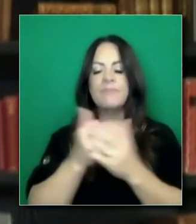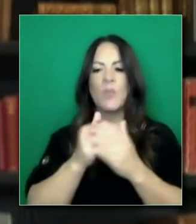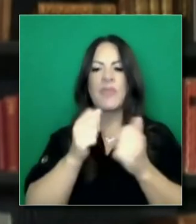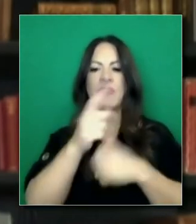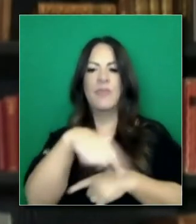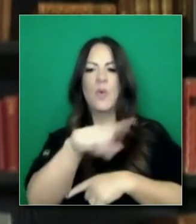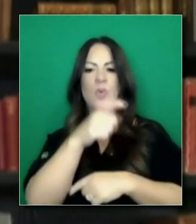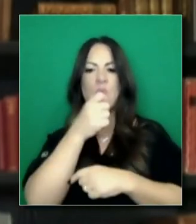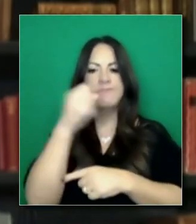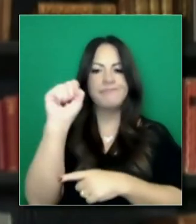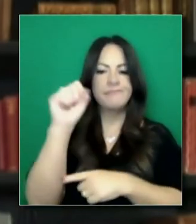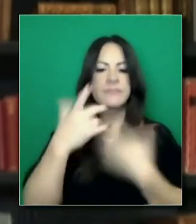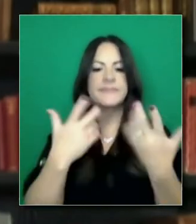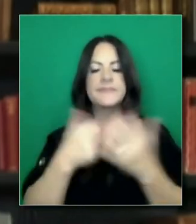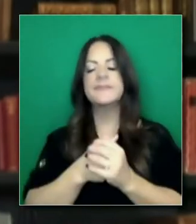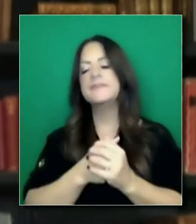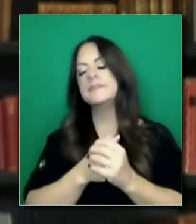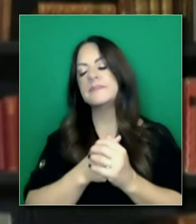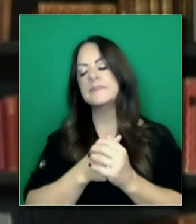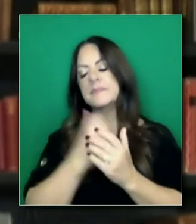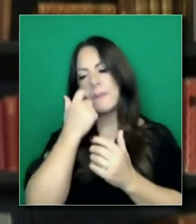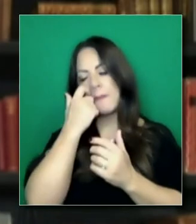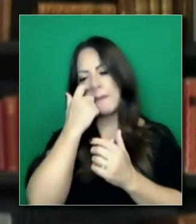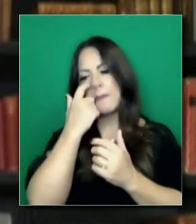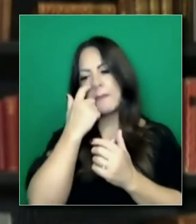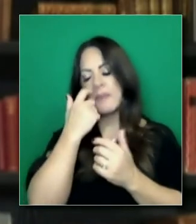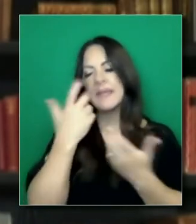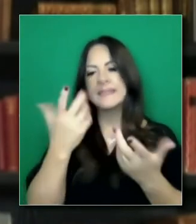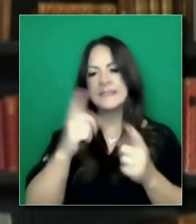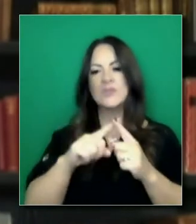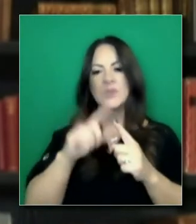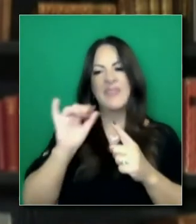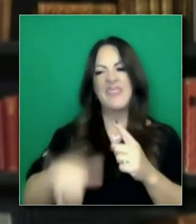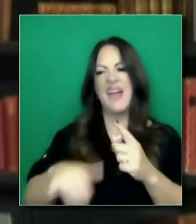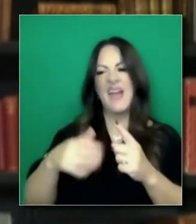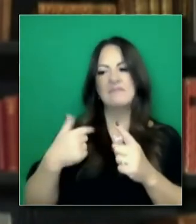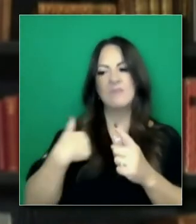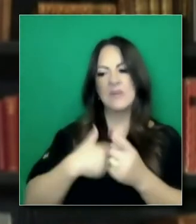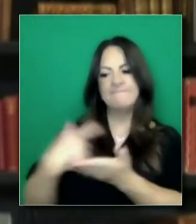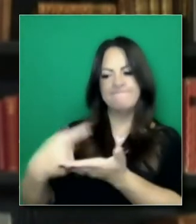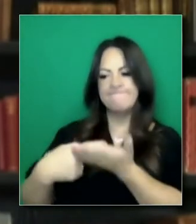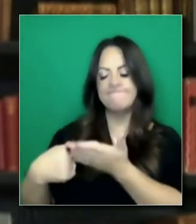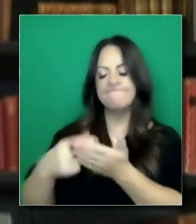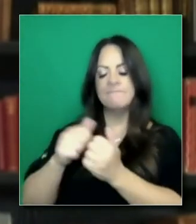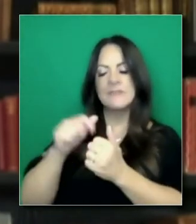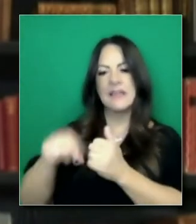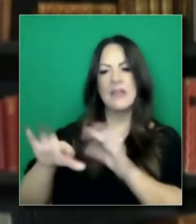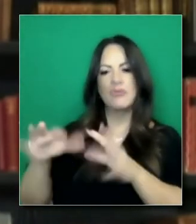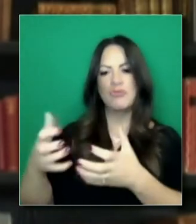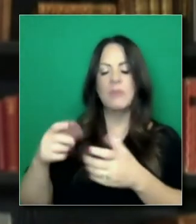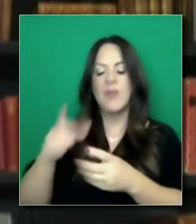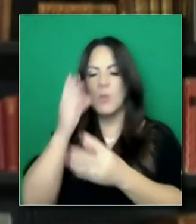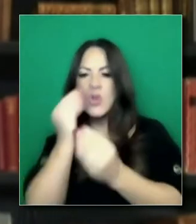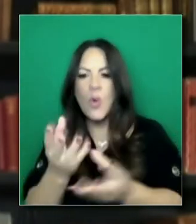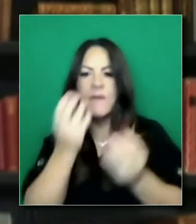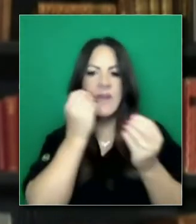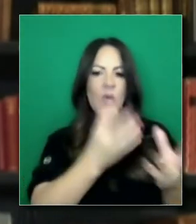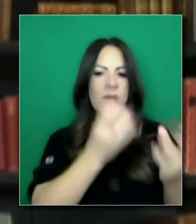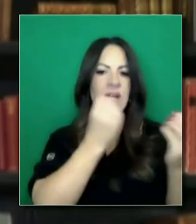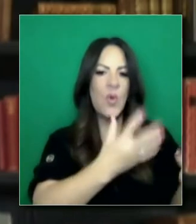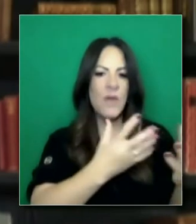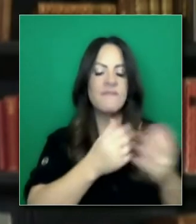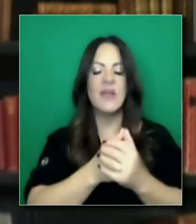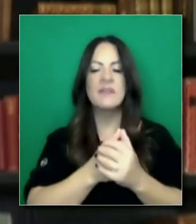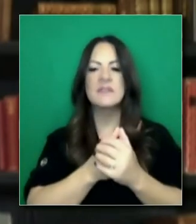y estamos tratando de avanzar. Hemos trabajado formalmente en esta colaboración con notificaciones y estos